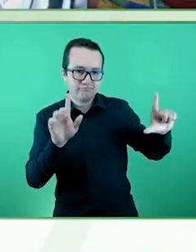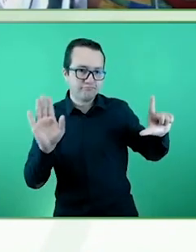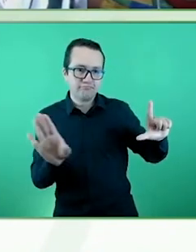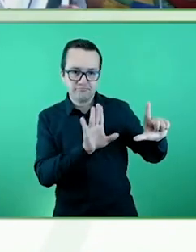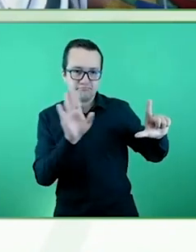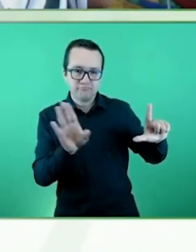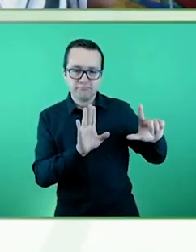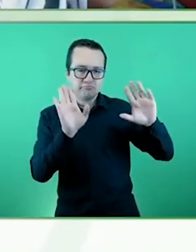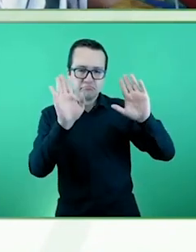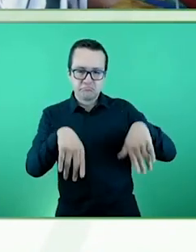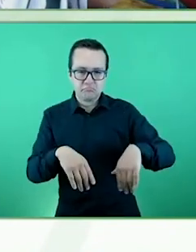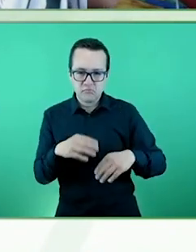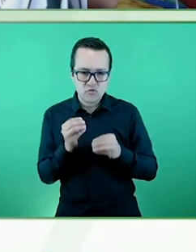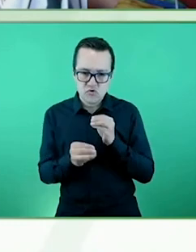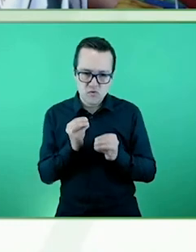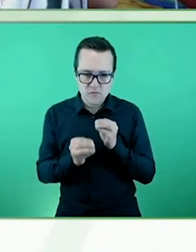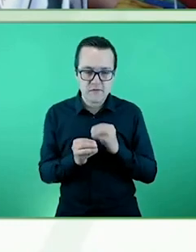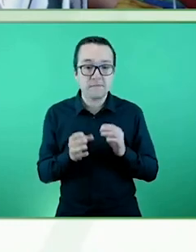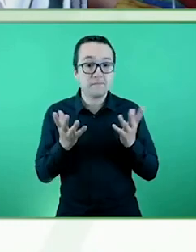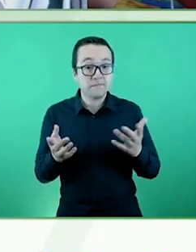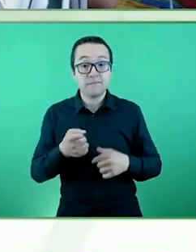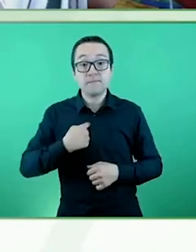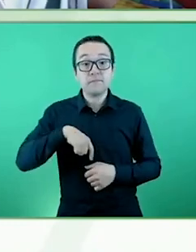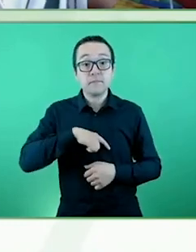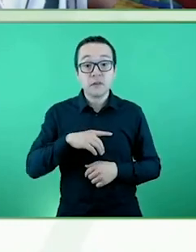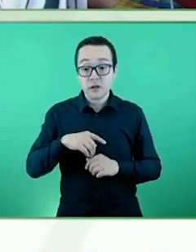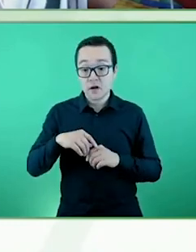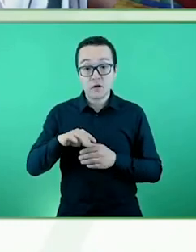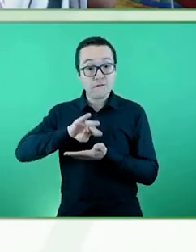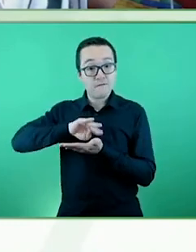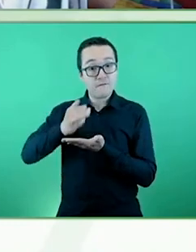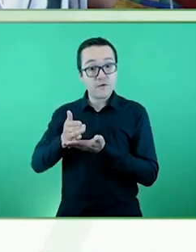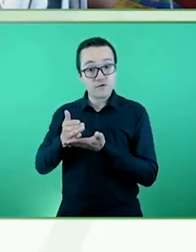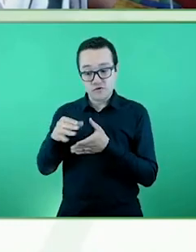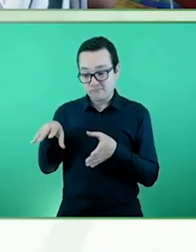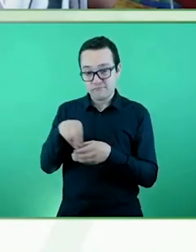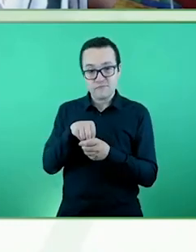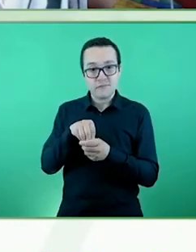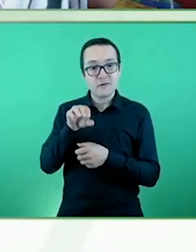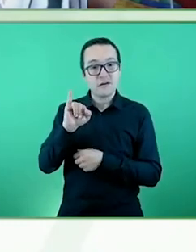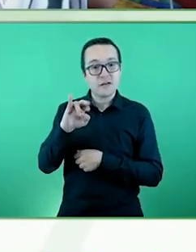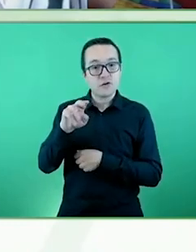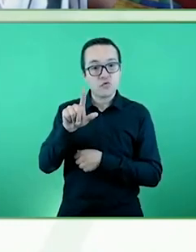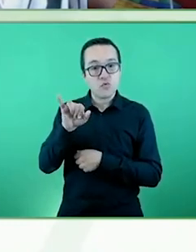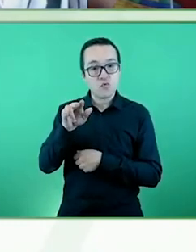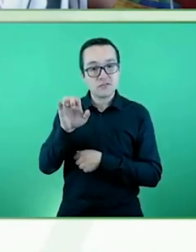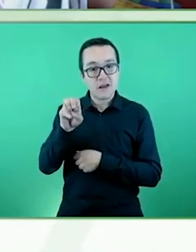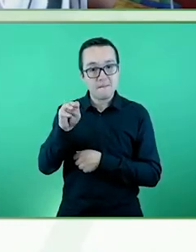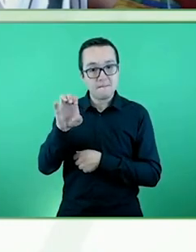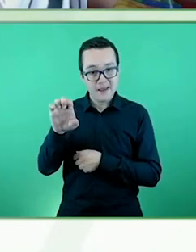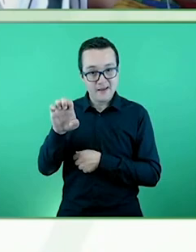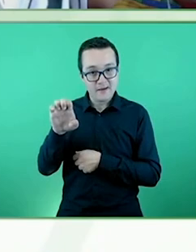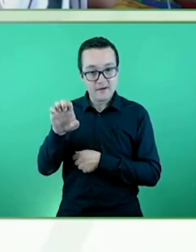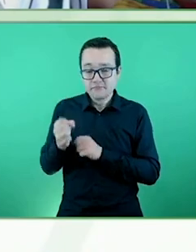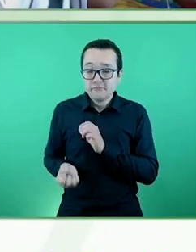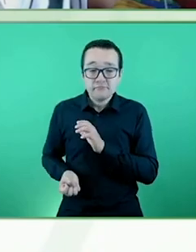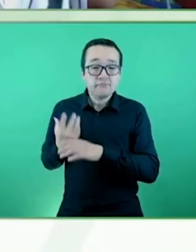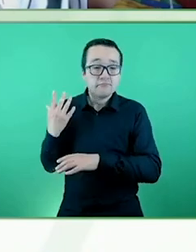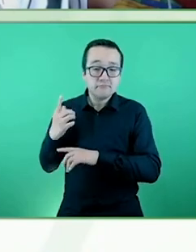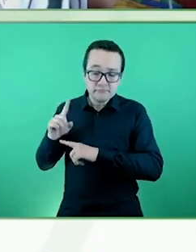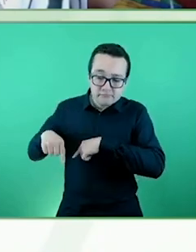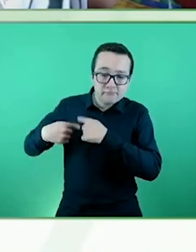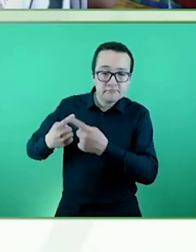Inclúyeme es una fundación que surge hace 15 años con la pregunta que el doctor Grappa y yo nos